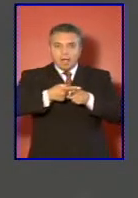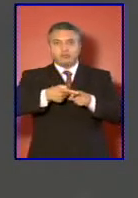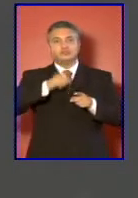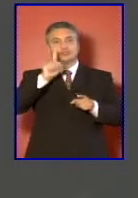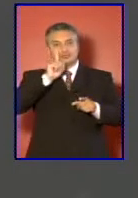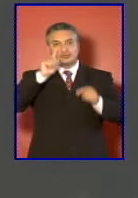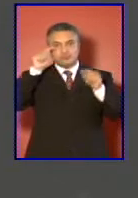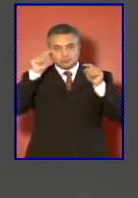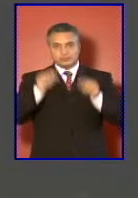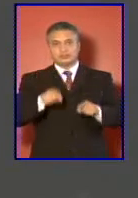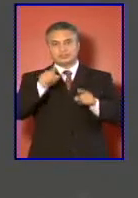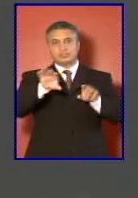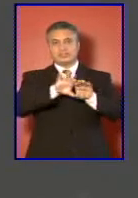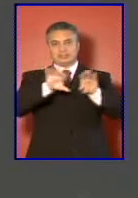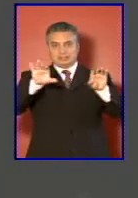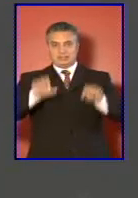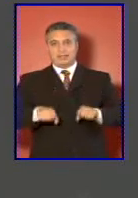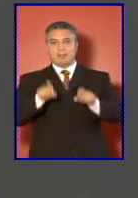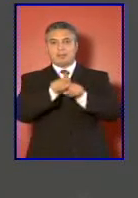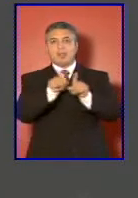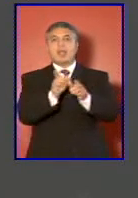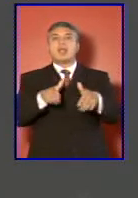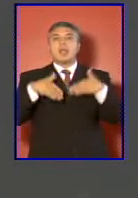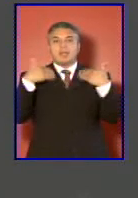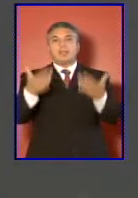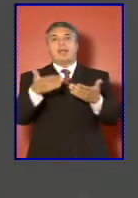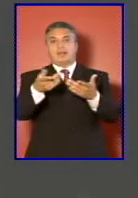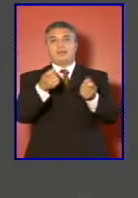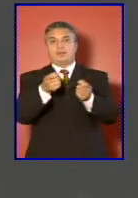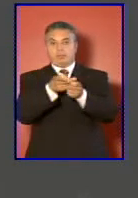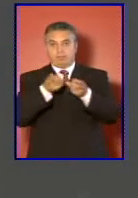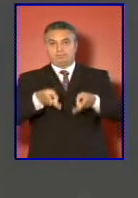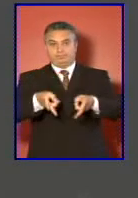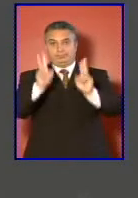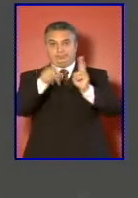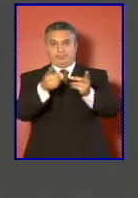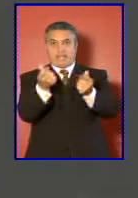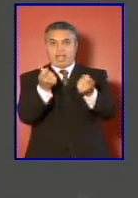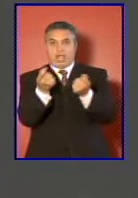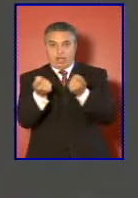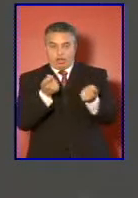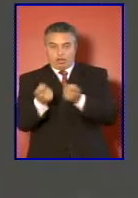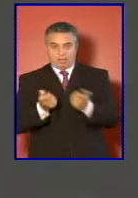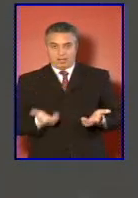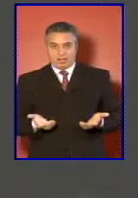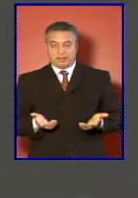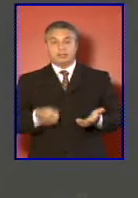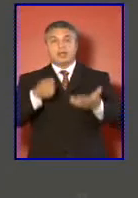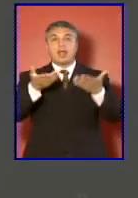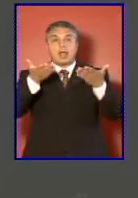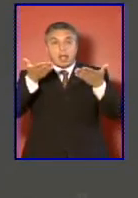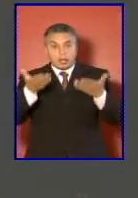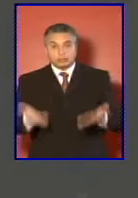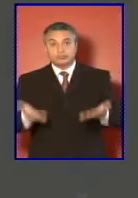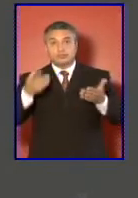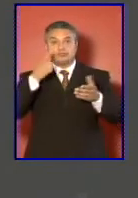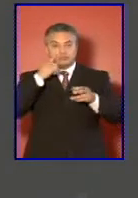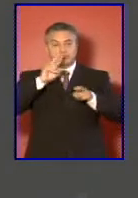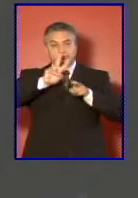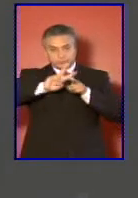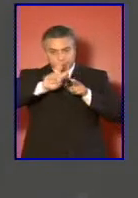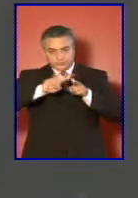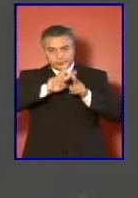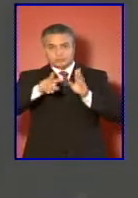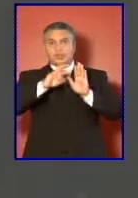sistema para darle su viabilidad económica. Actualmente estamos redactando el anteproyecto de ley